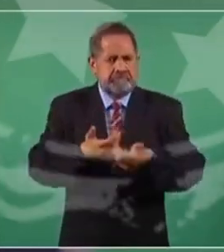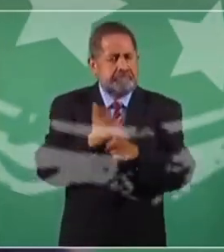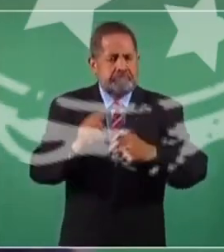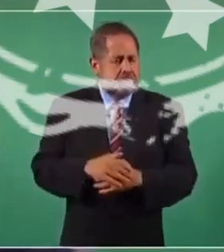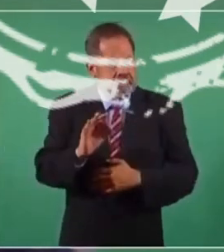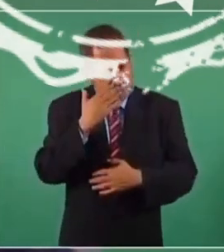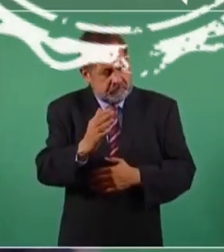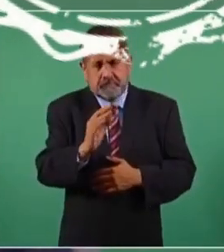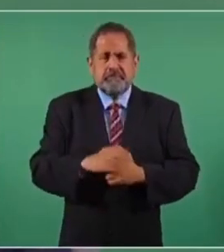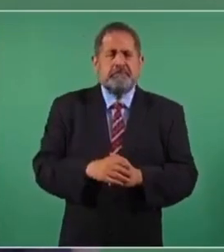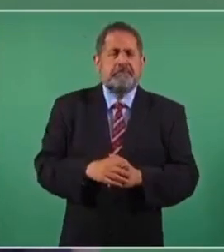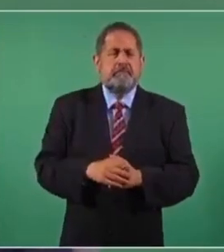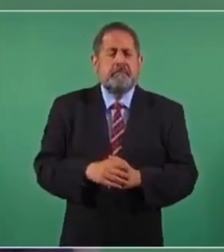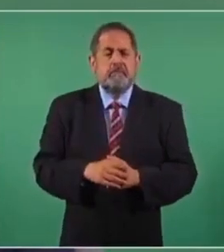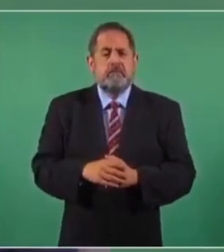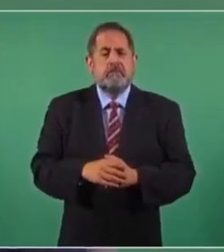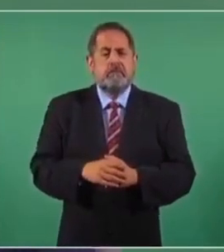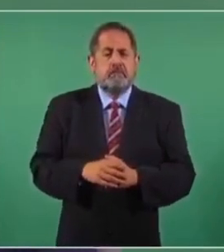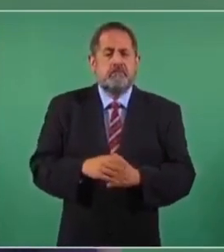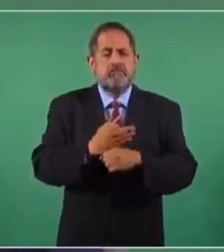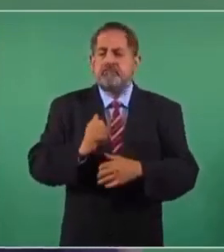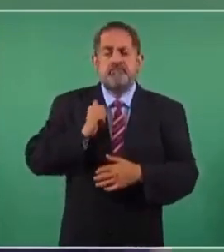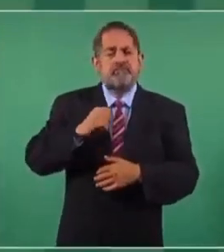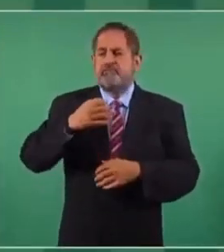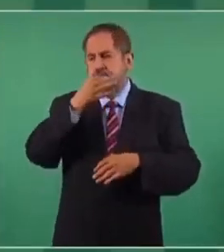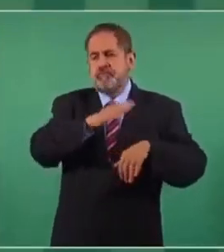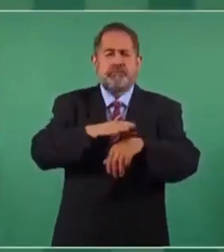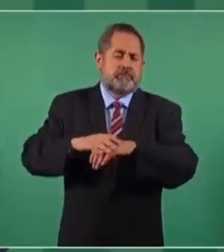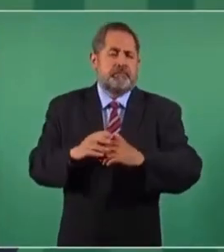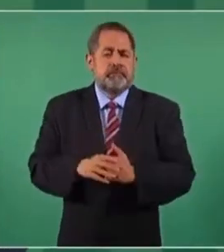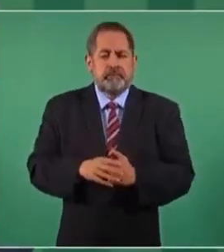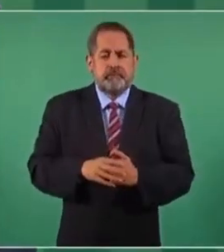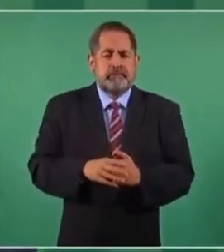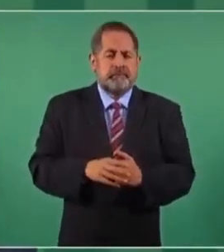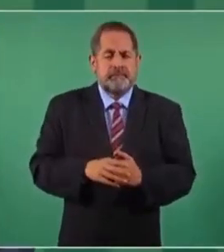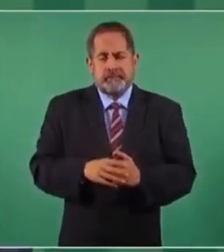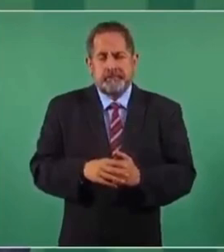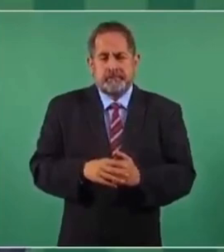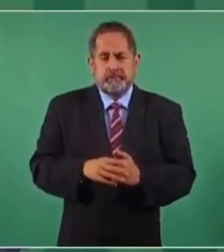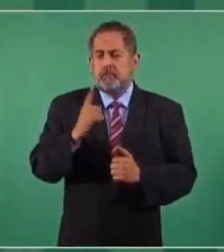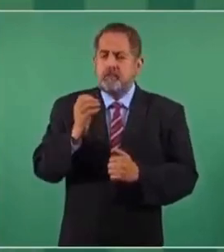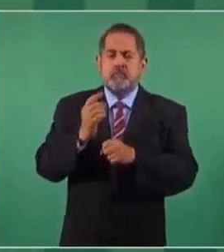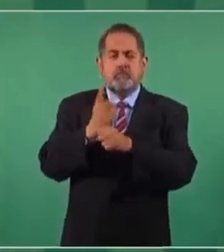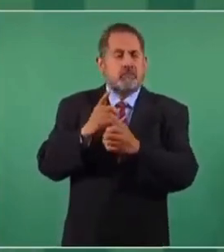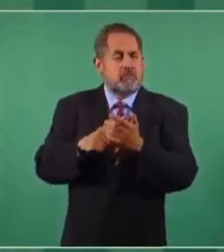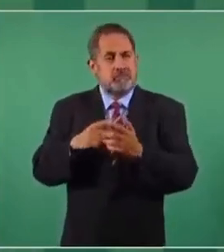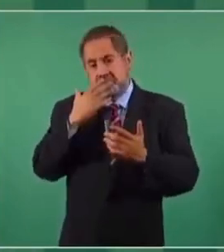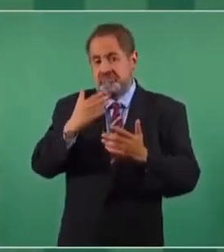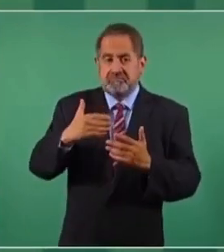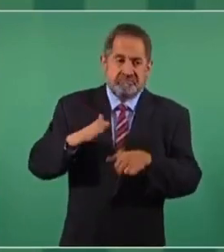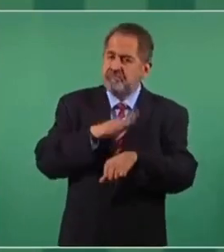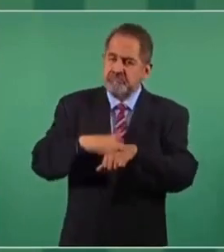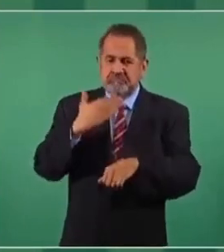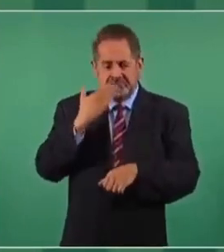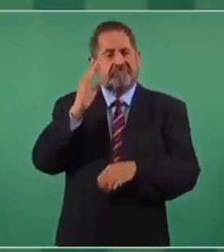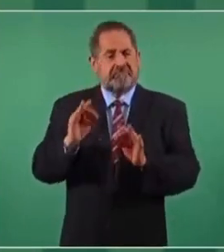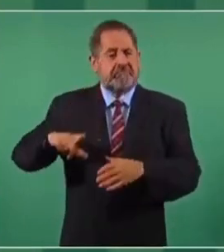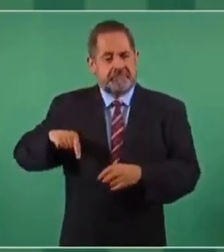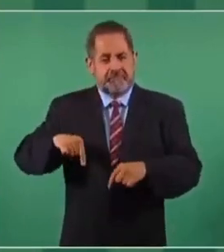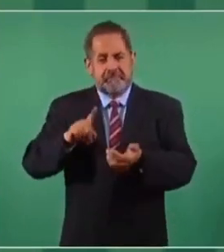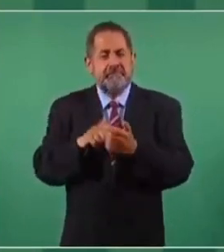Aquí aprovecho para decir que otro logro importante del gobierno, que a veces